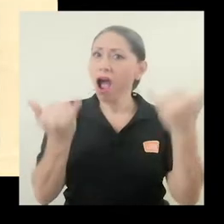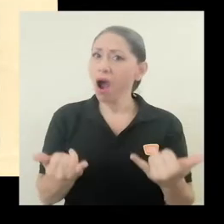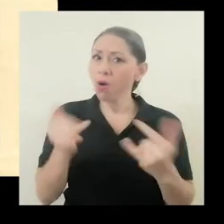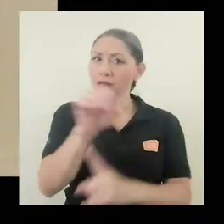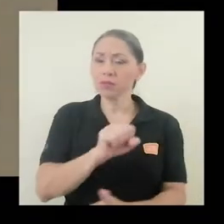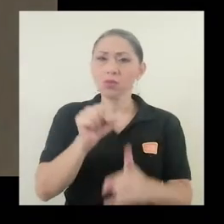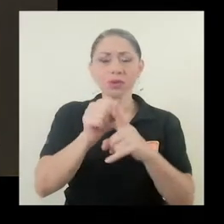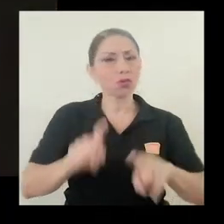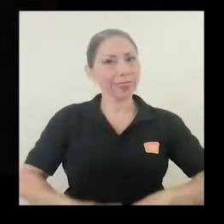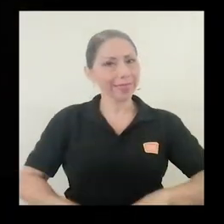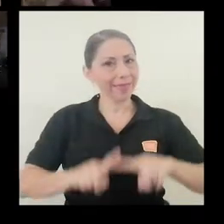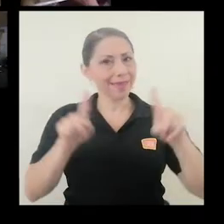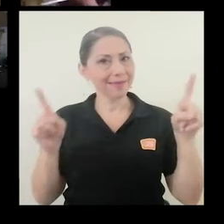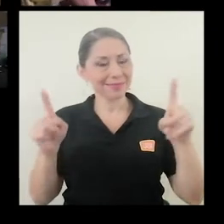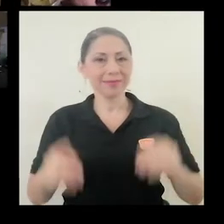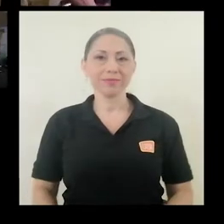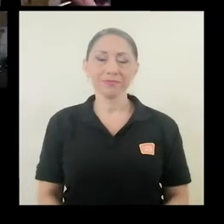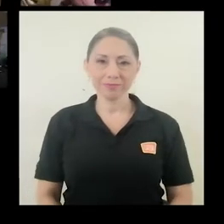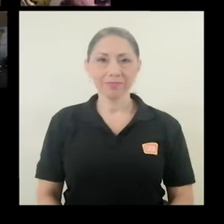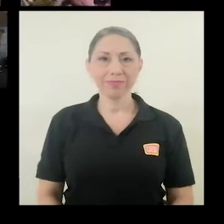el panorama es distinto.